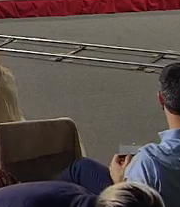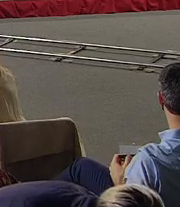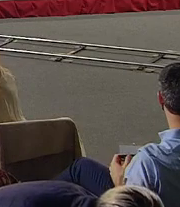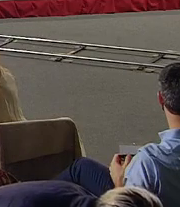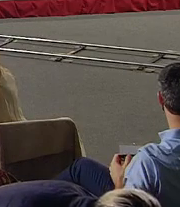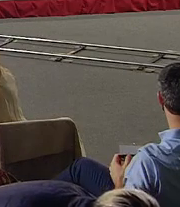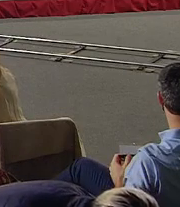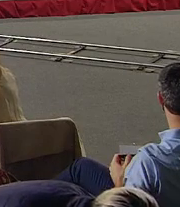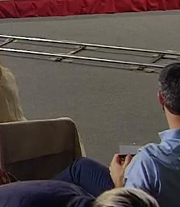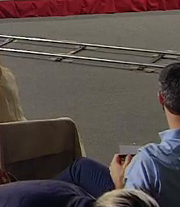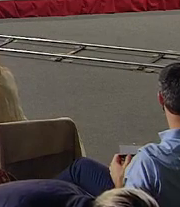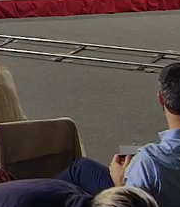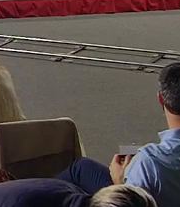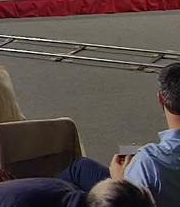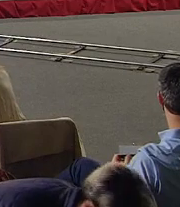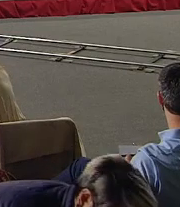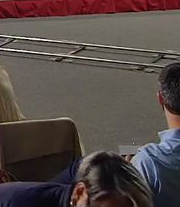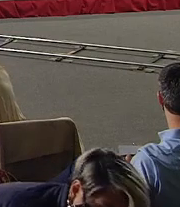Amen.